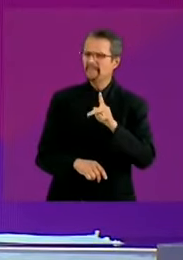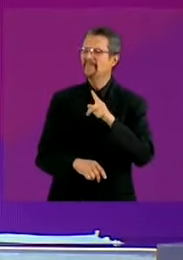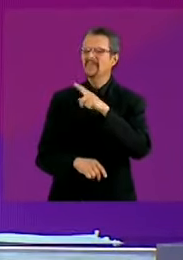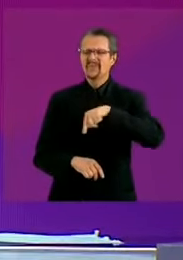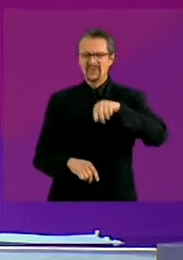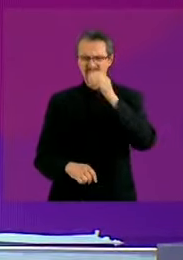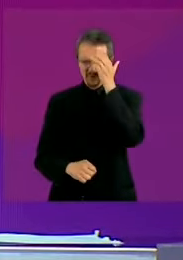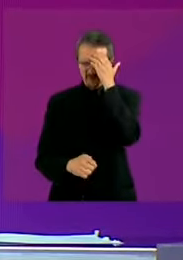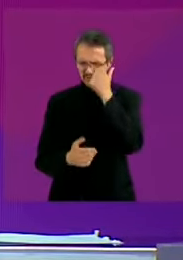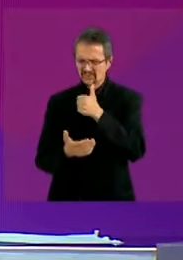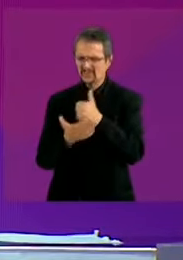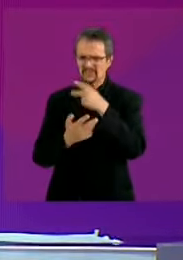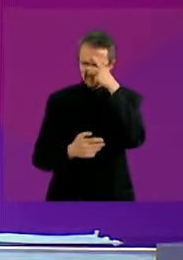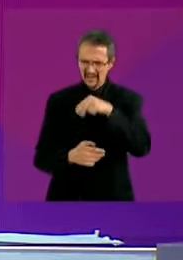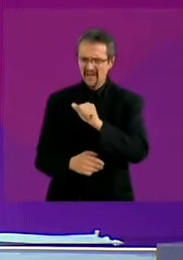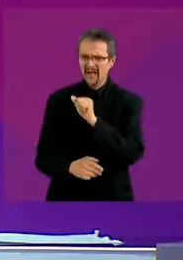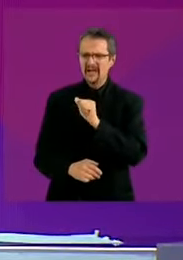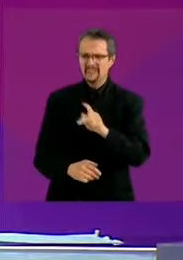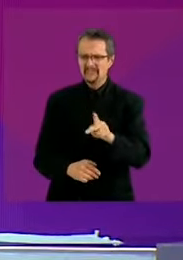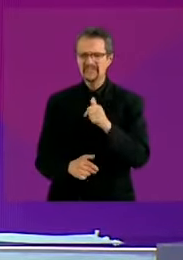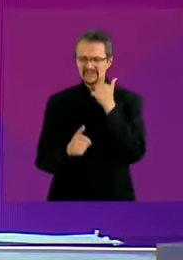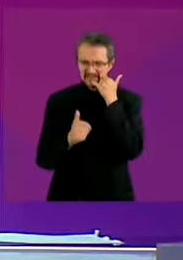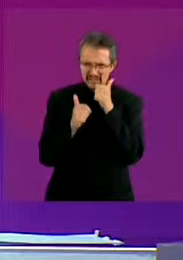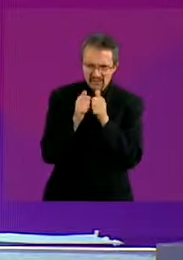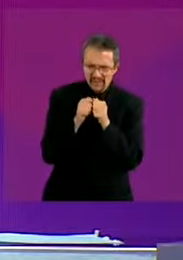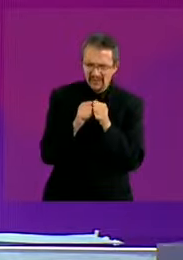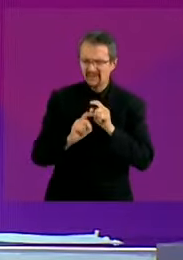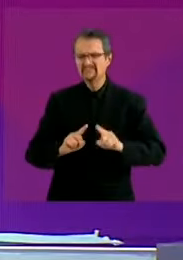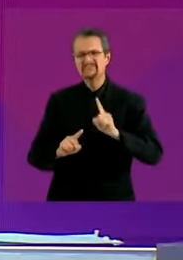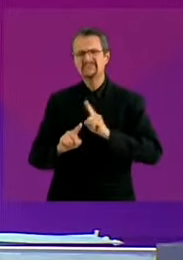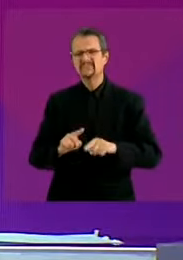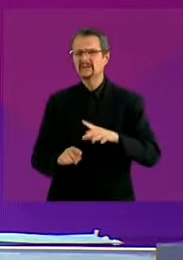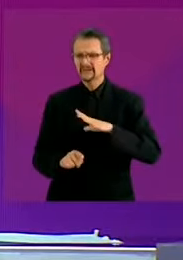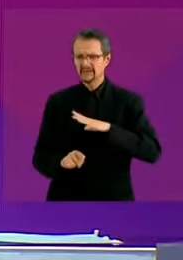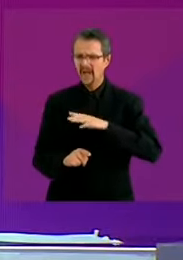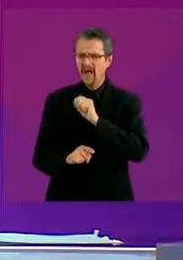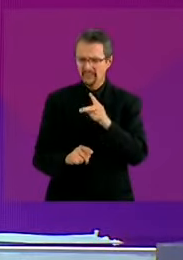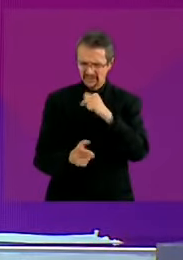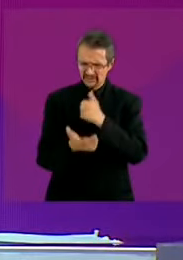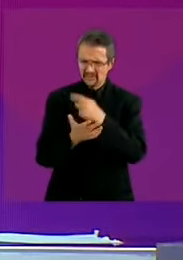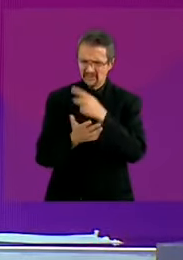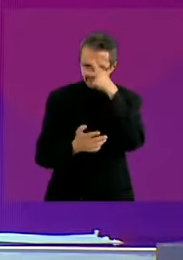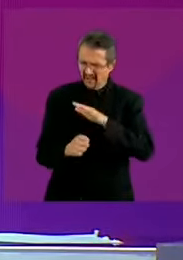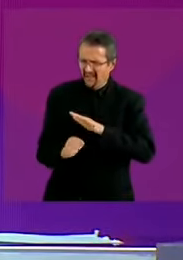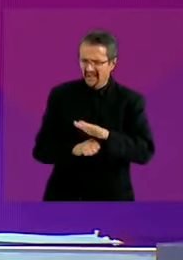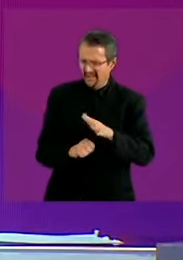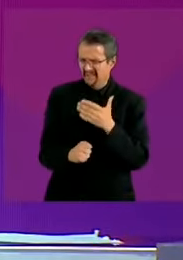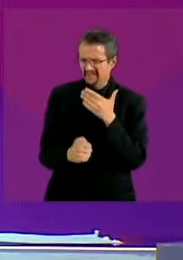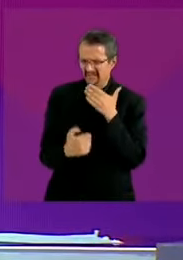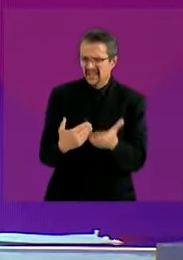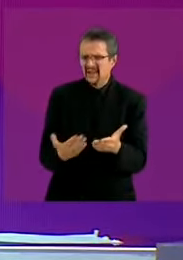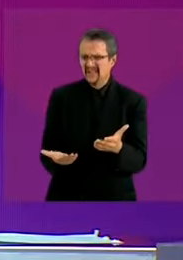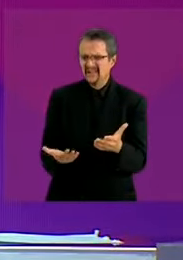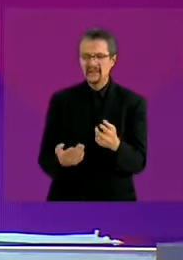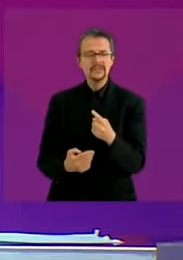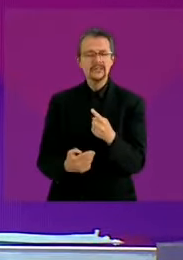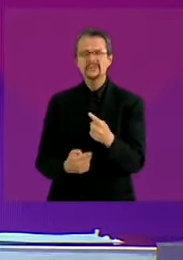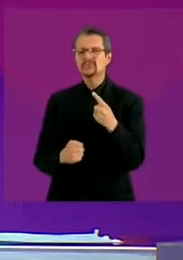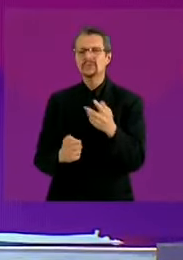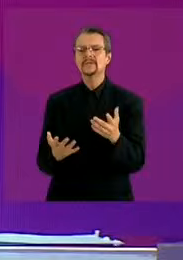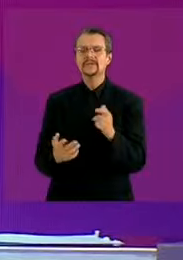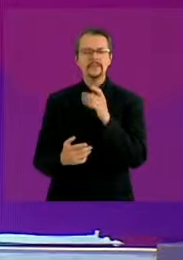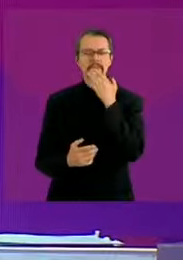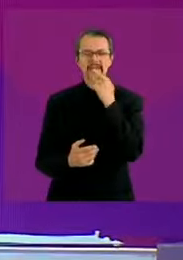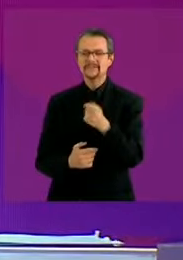en el teléfono, en la aplicación de la Ciudad de México. Lo que es un hecho es que hoy tenemos un presidente